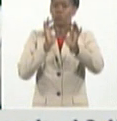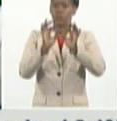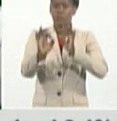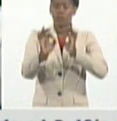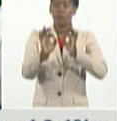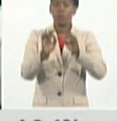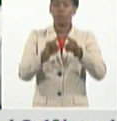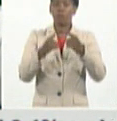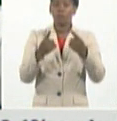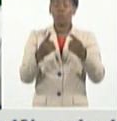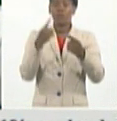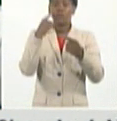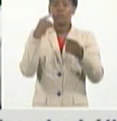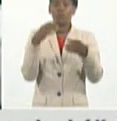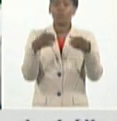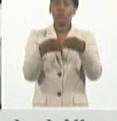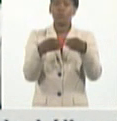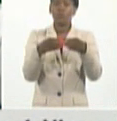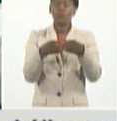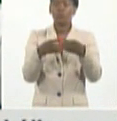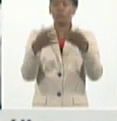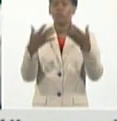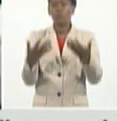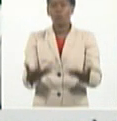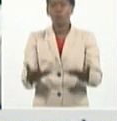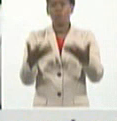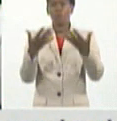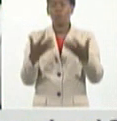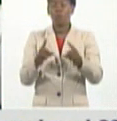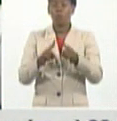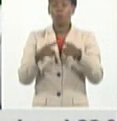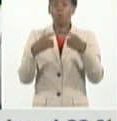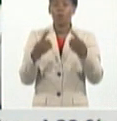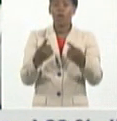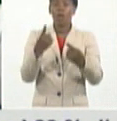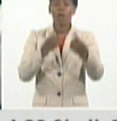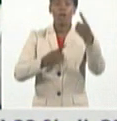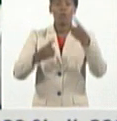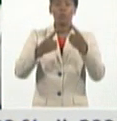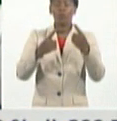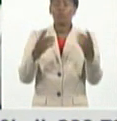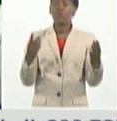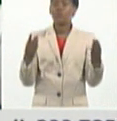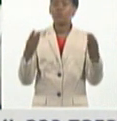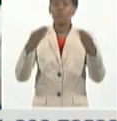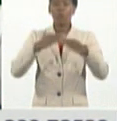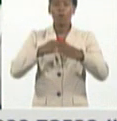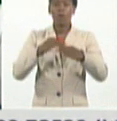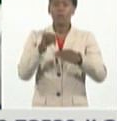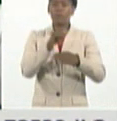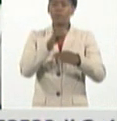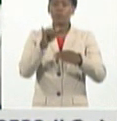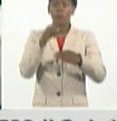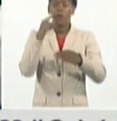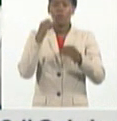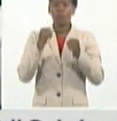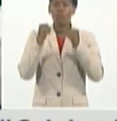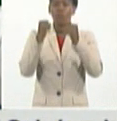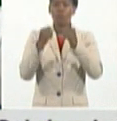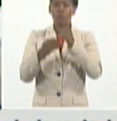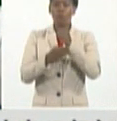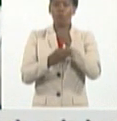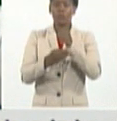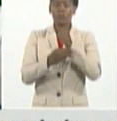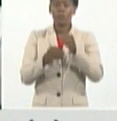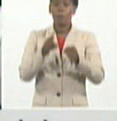muy frágil, algunos incluso sin un desarrollo completo de su organismo. 1